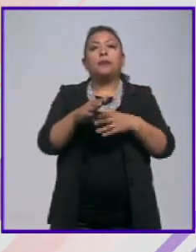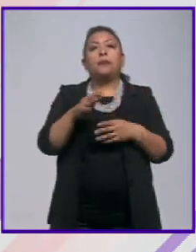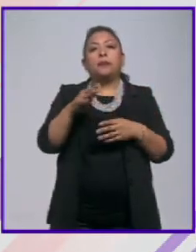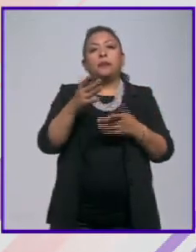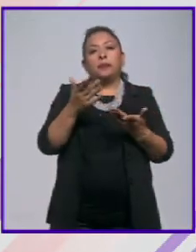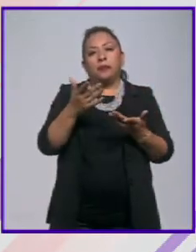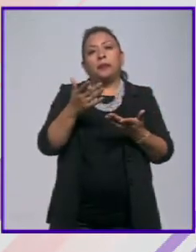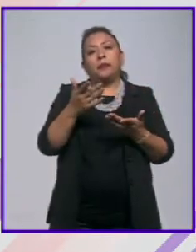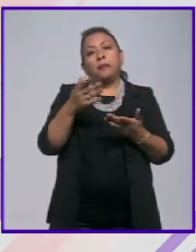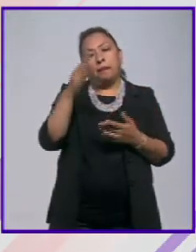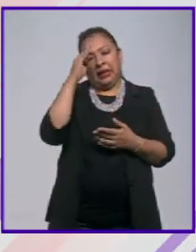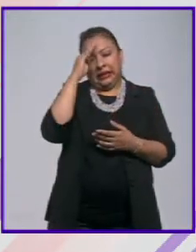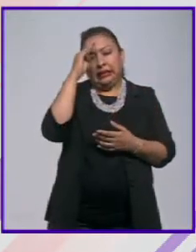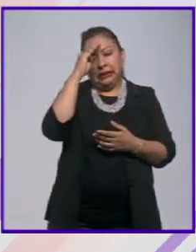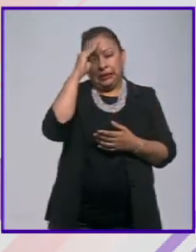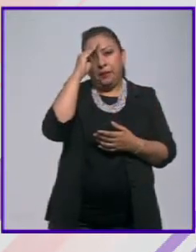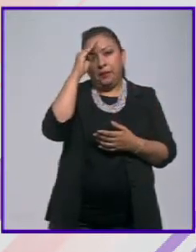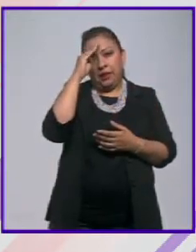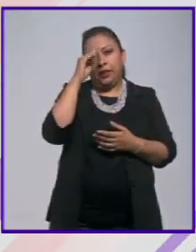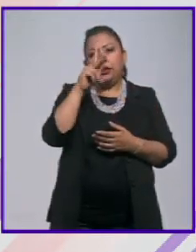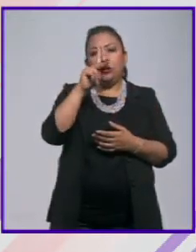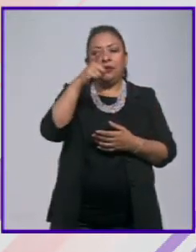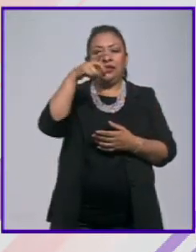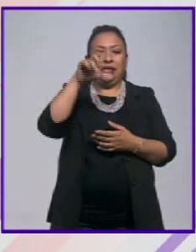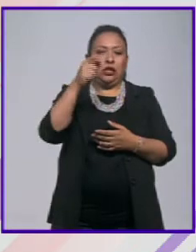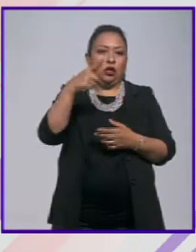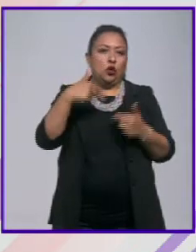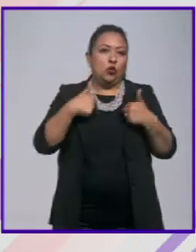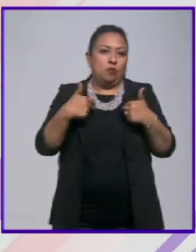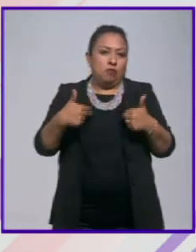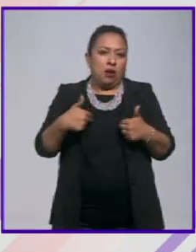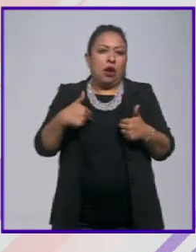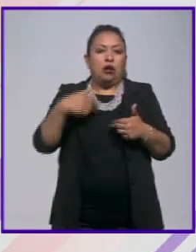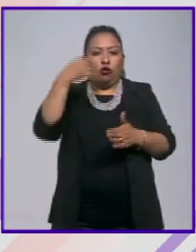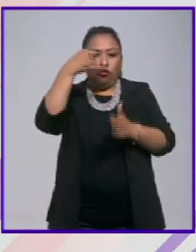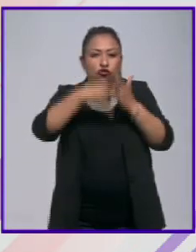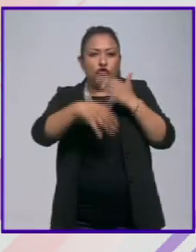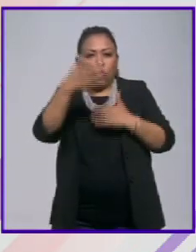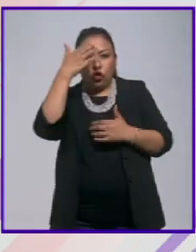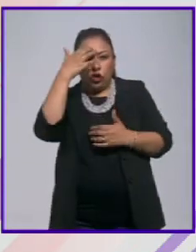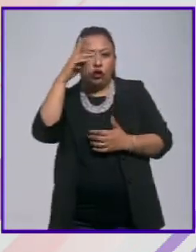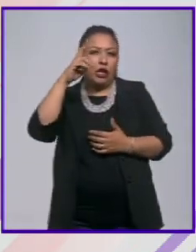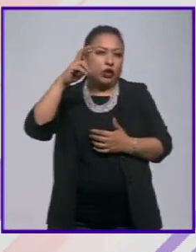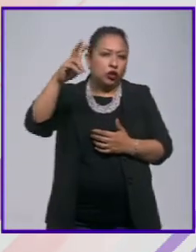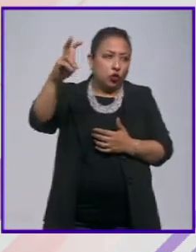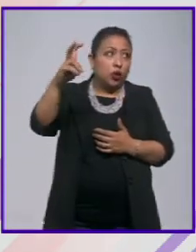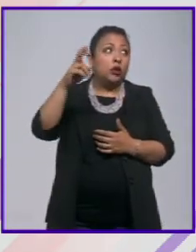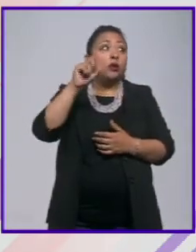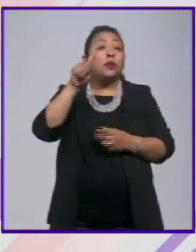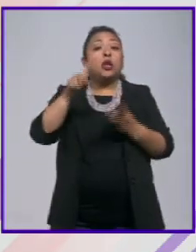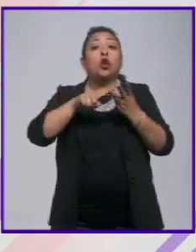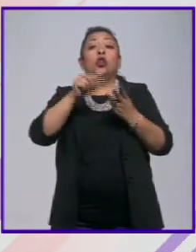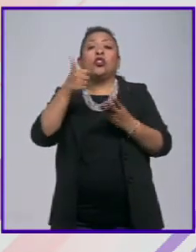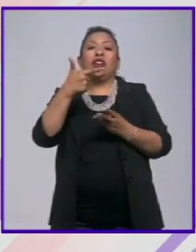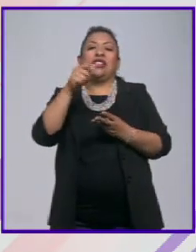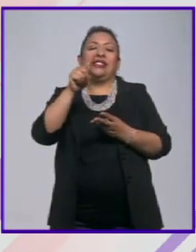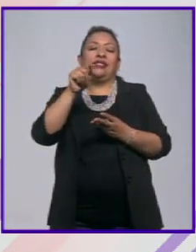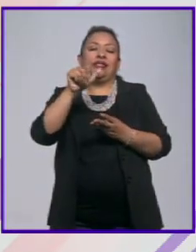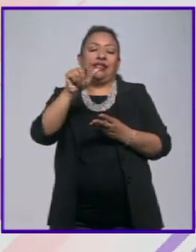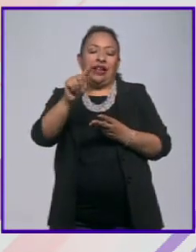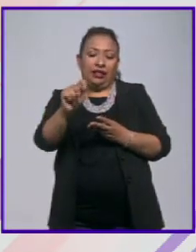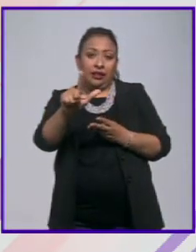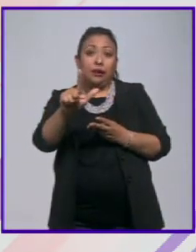valga la redundancia de la psique humana del conocimiento de los sueños y está la terapia gestal